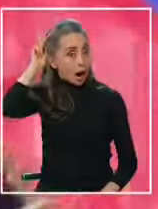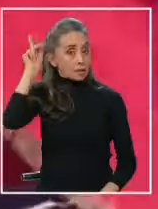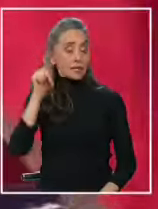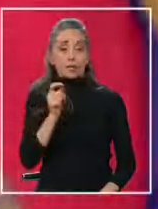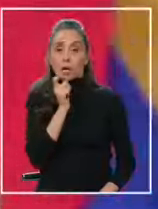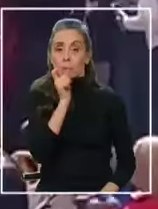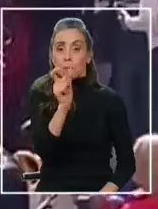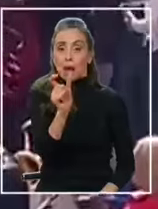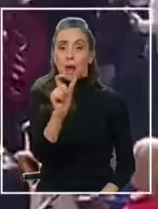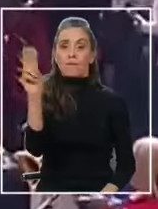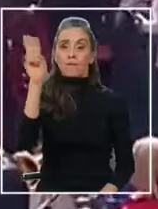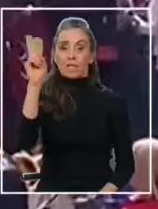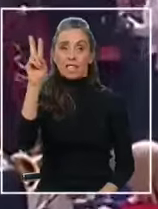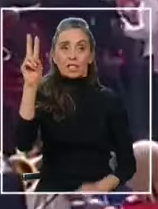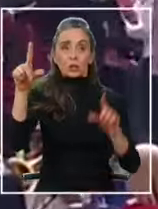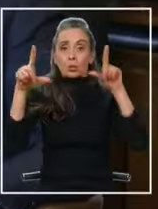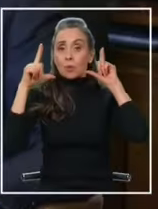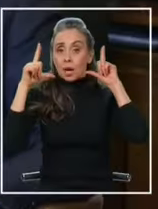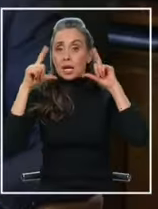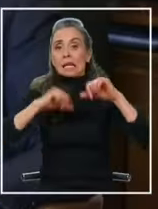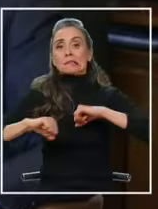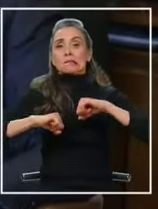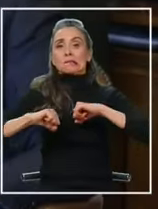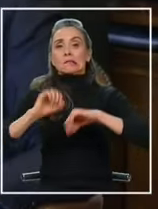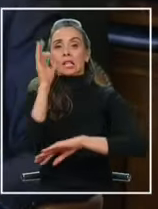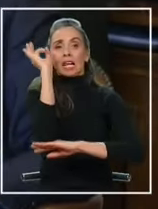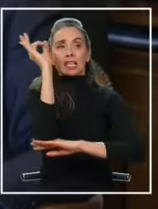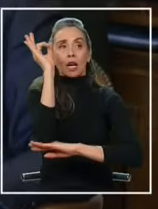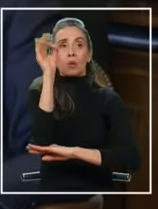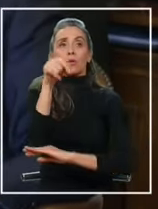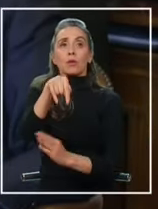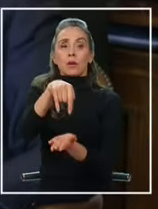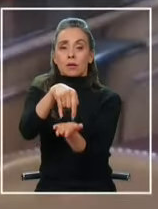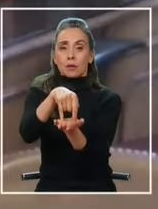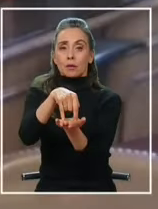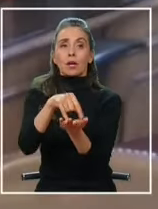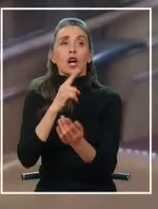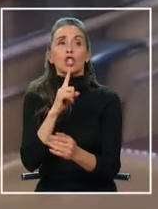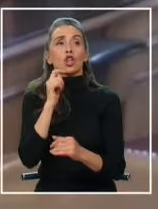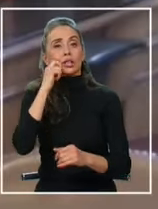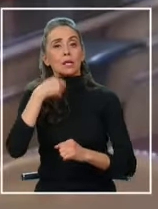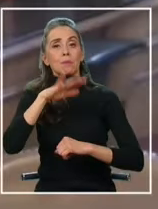afirmación y con Venezuela de protagonista tensionó la sesión en el Congreso La